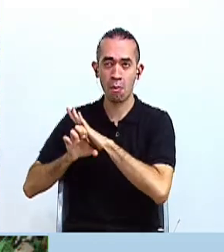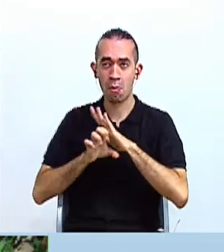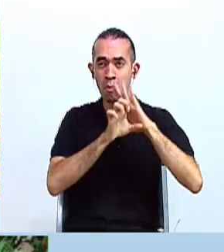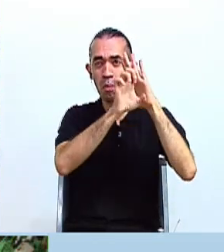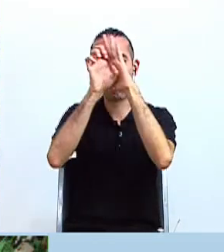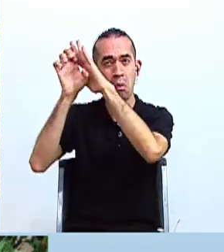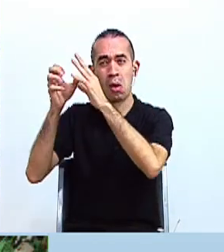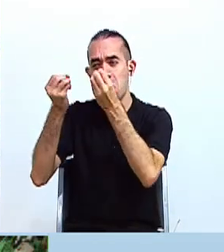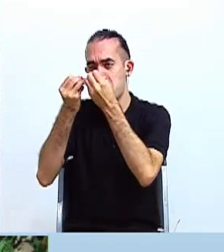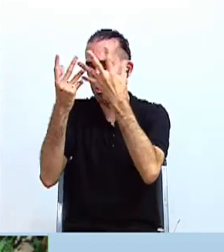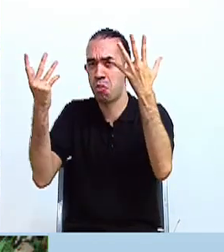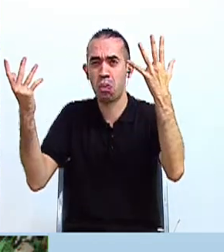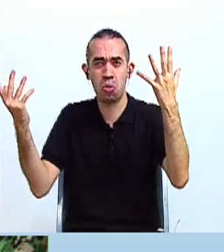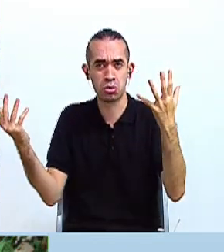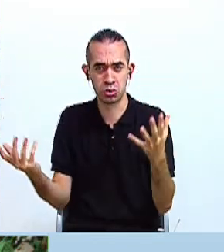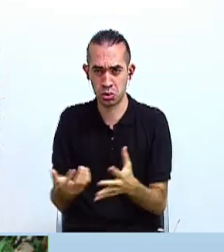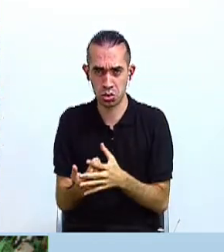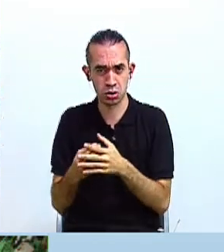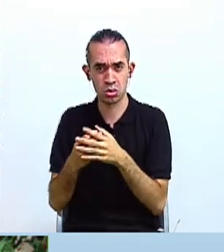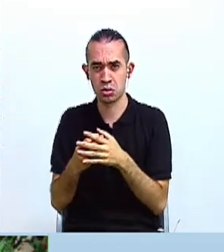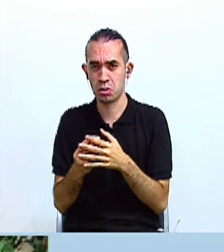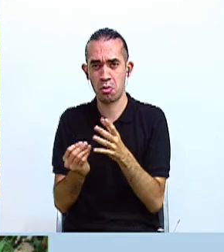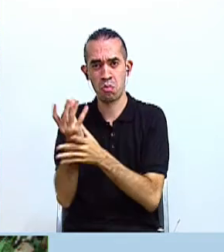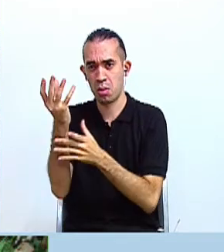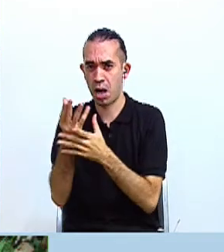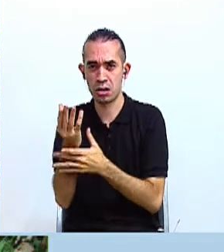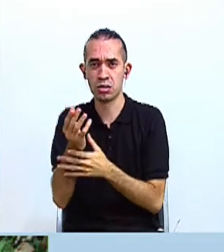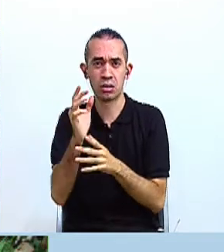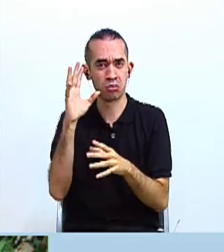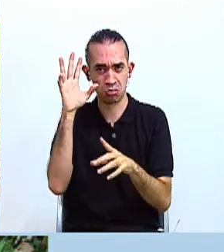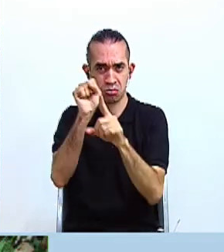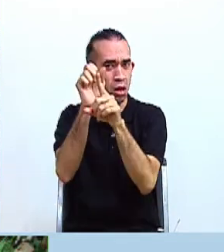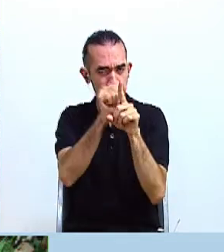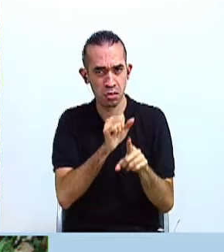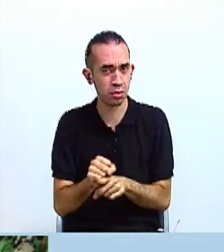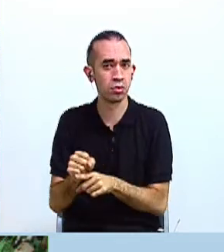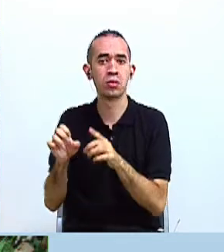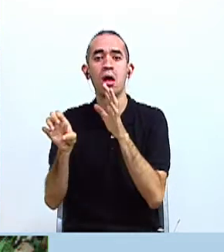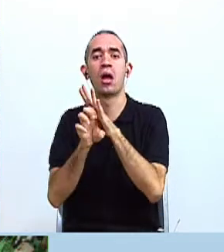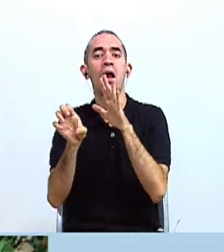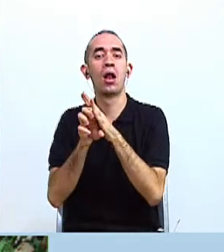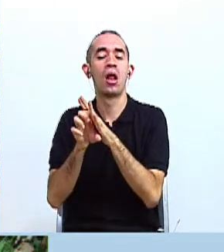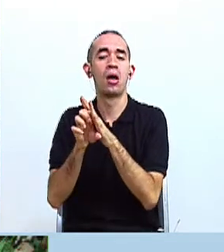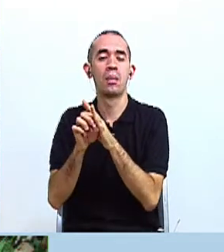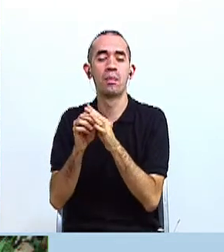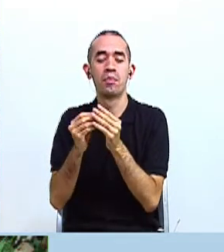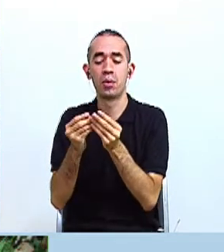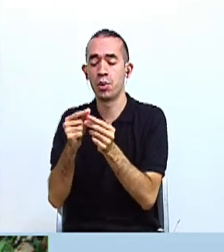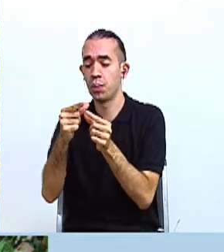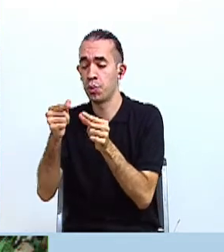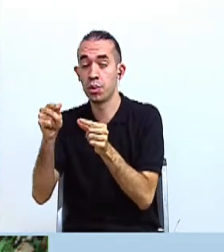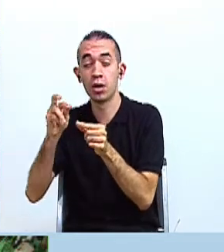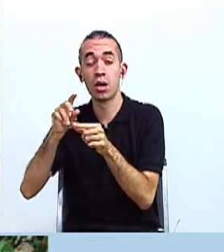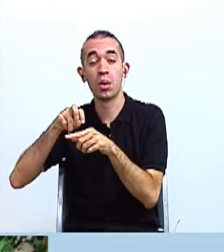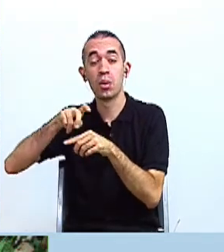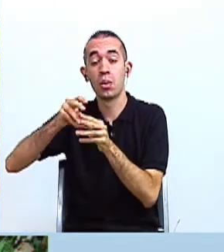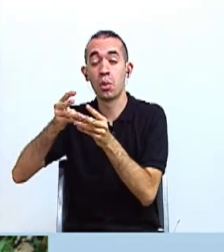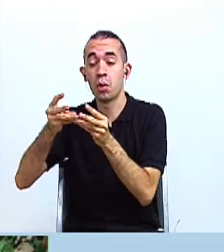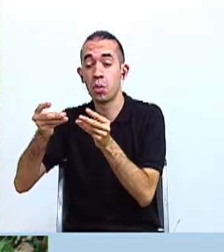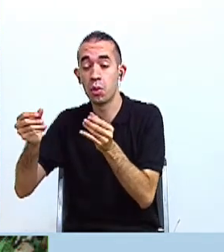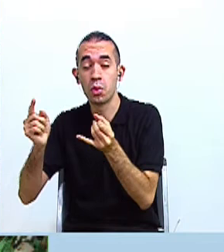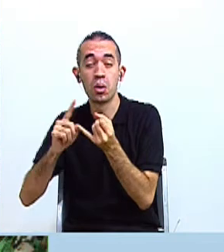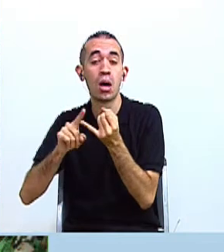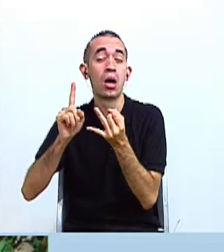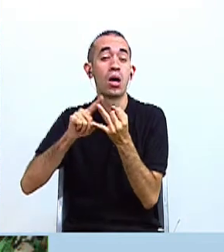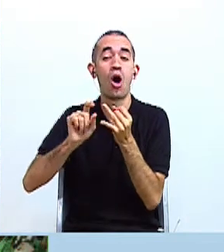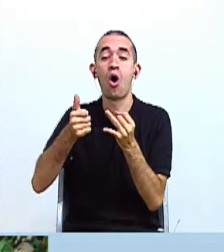colección de plantas medicinales que tal vez podamos reconocer. Mencionamos la dormilona, la ortiga, el indio dormido,